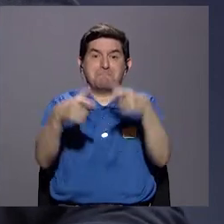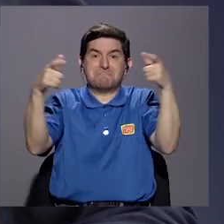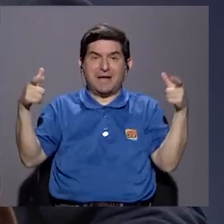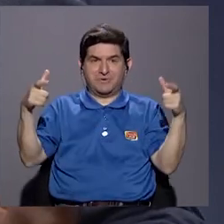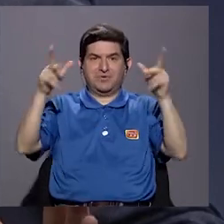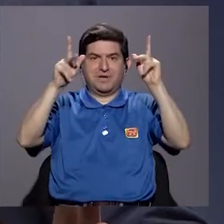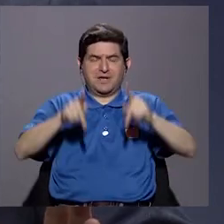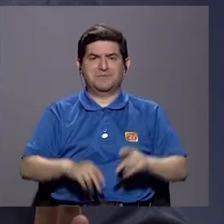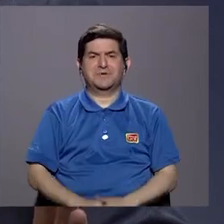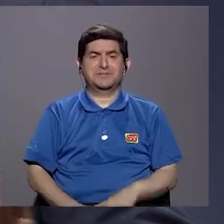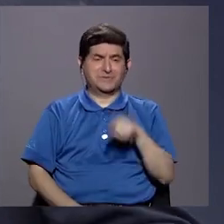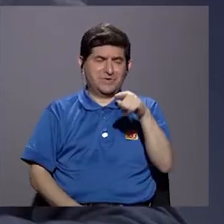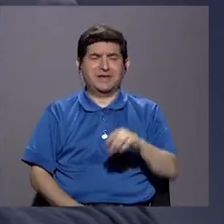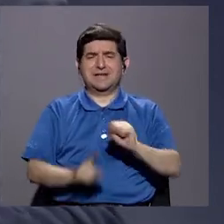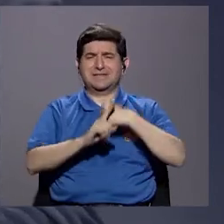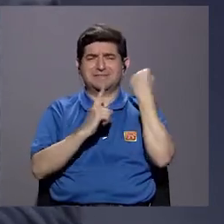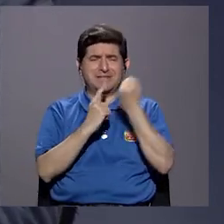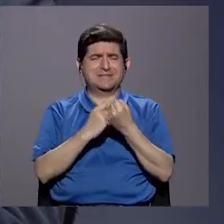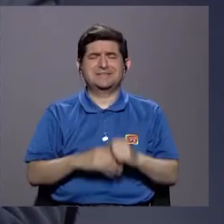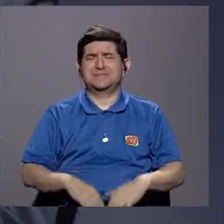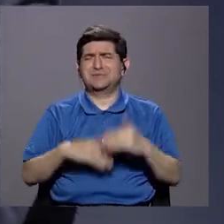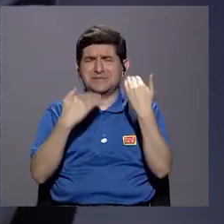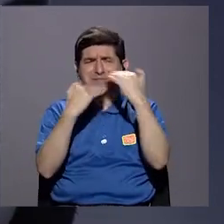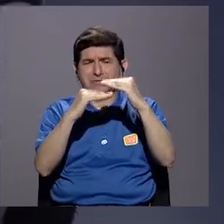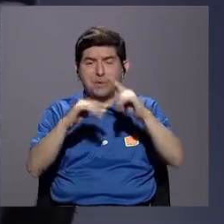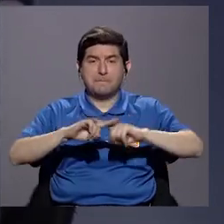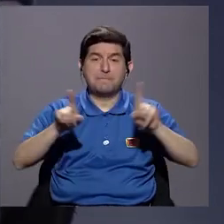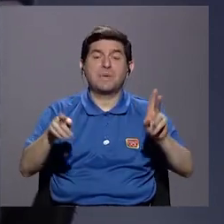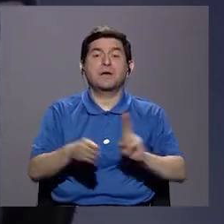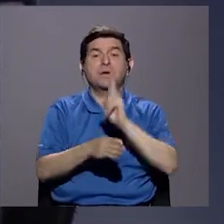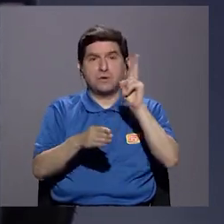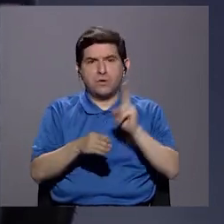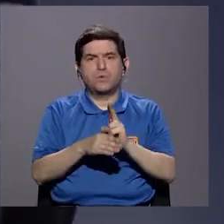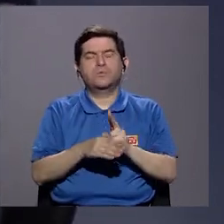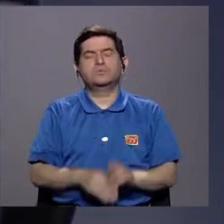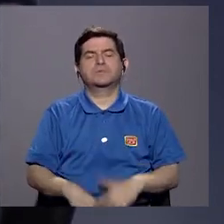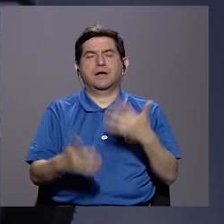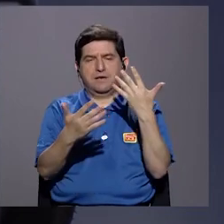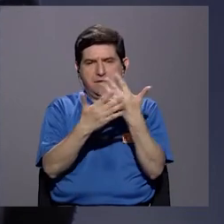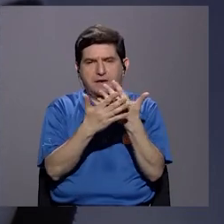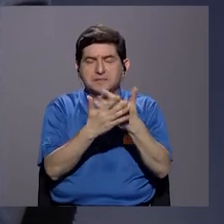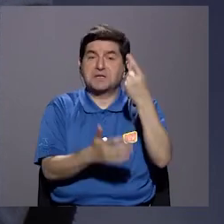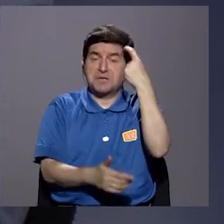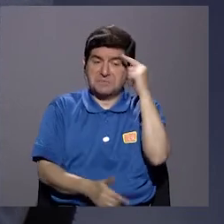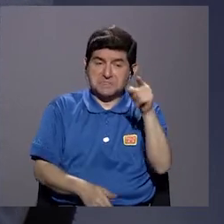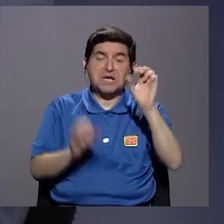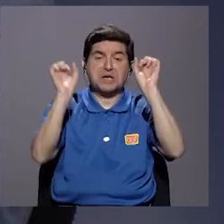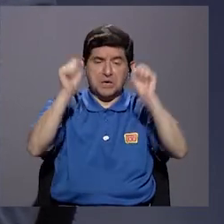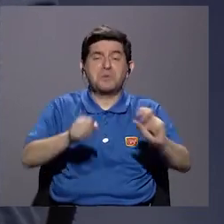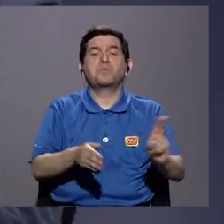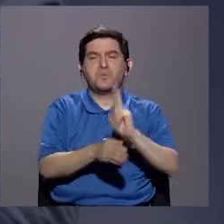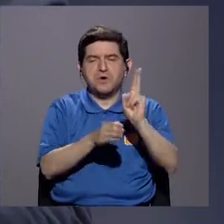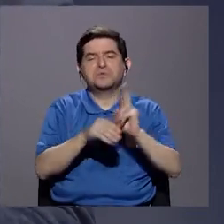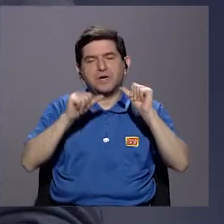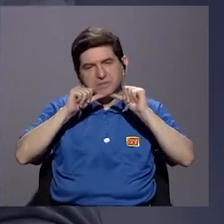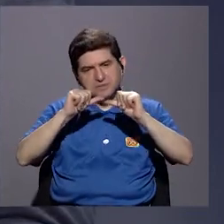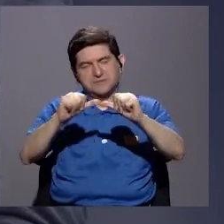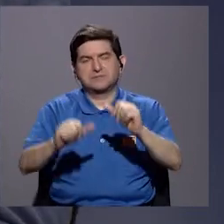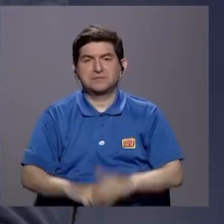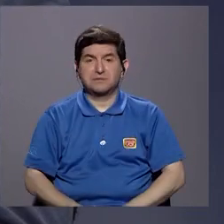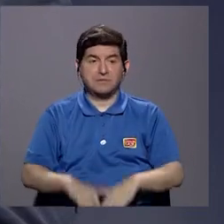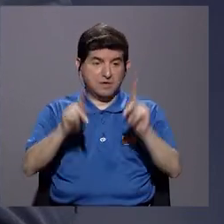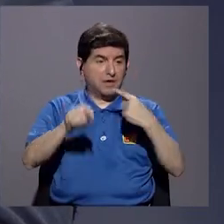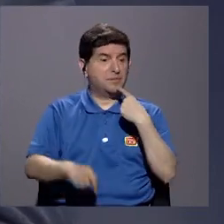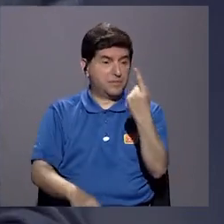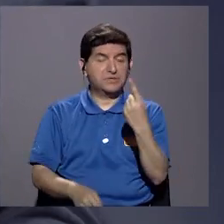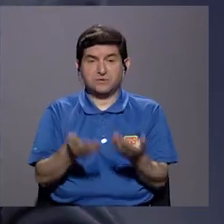mayoritariamente se encuentra en los márgenes. Aún así, seguimos utilizando la cárcel y seguimos pensando que la cárcel puede ser útil. Entonces, claro, a la